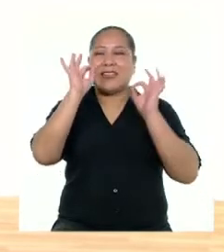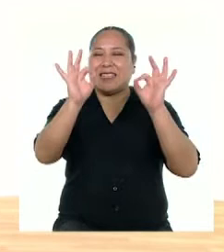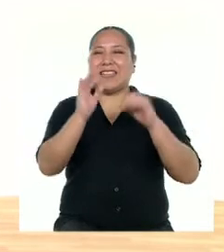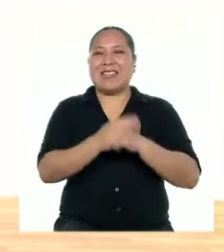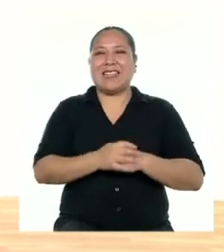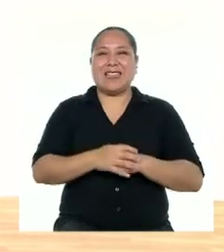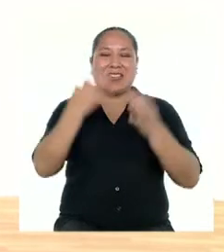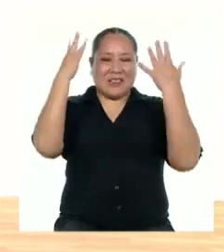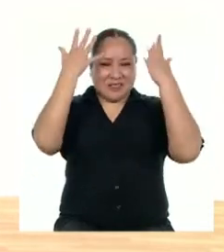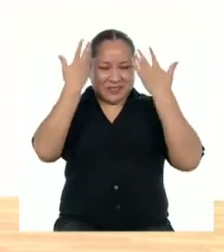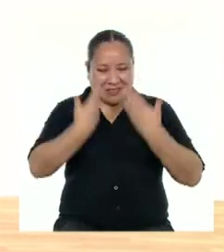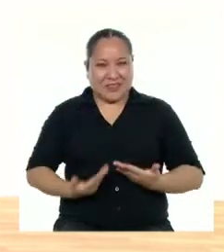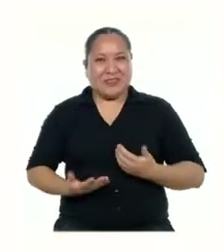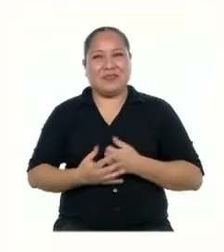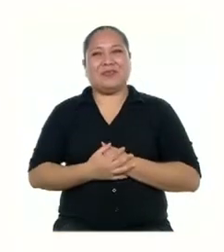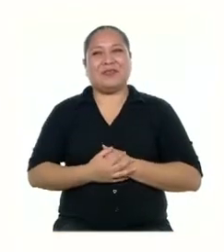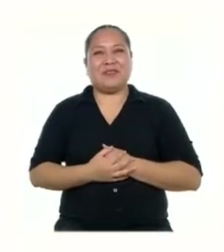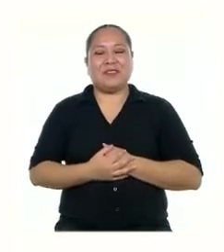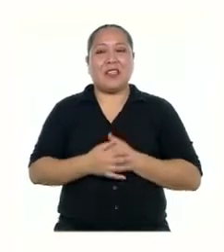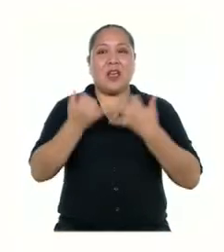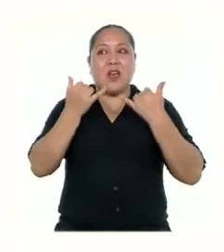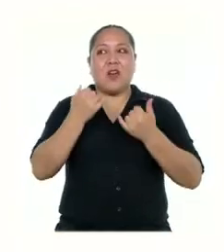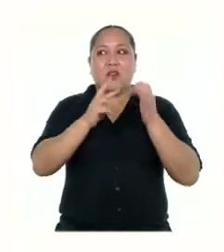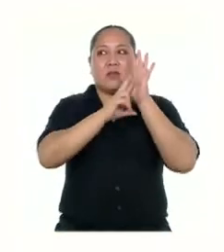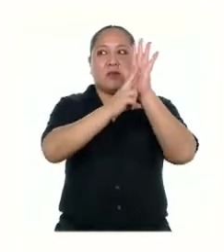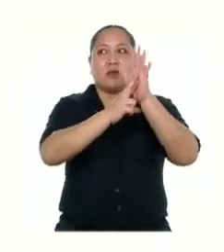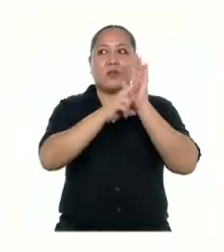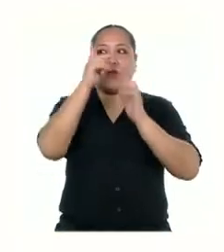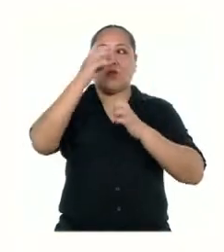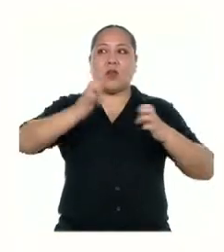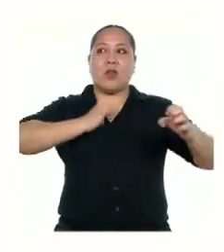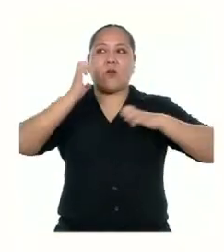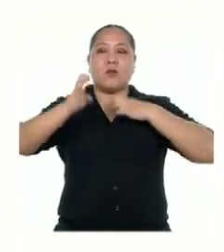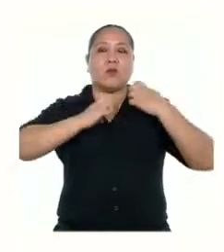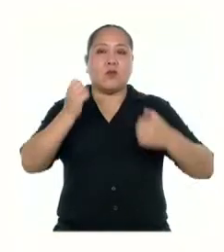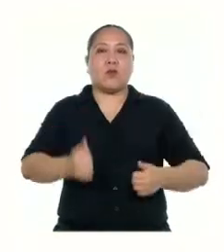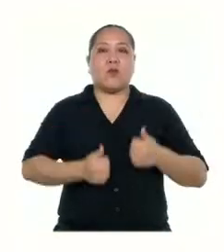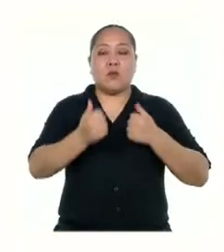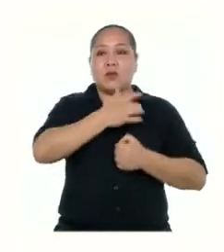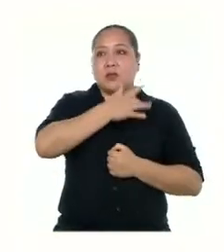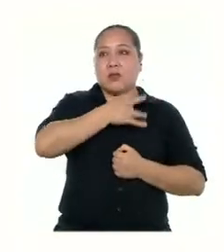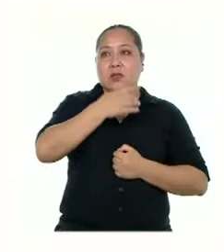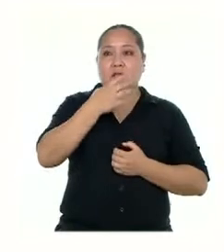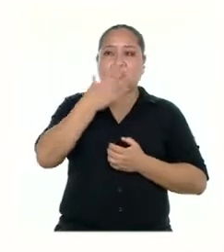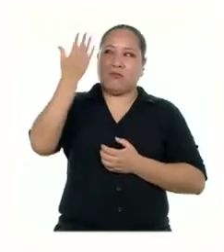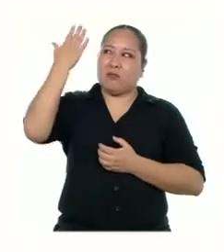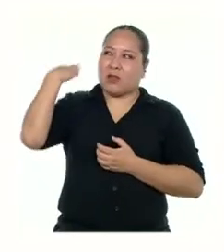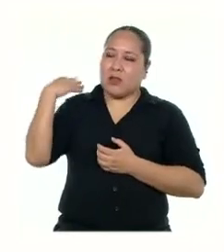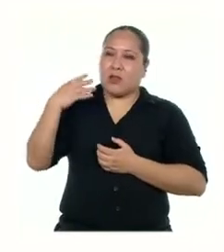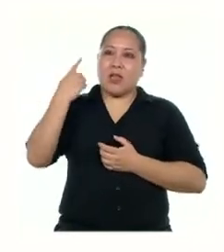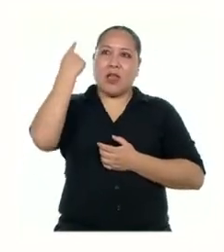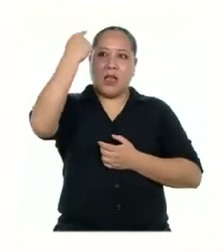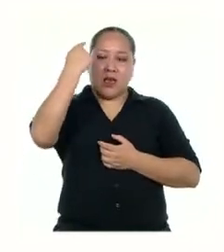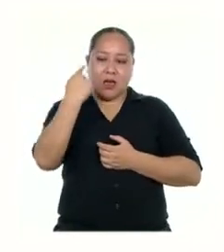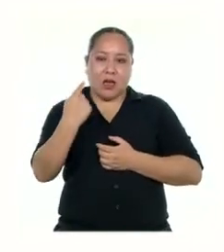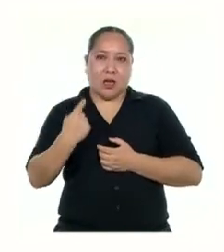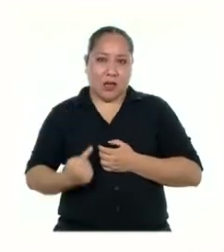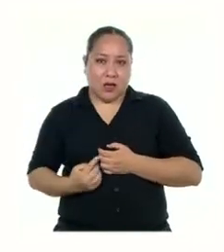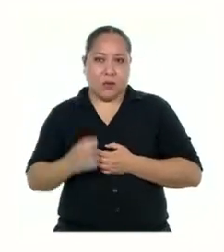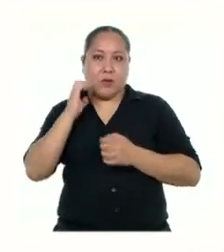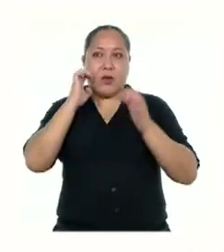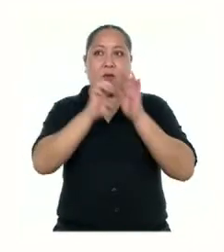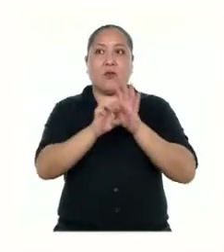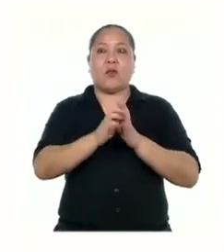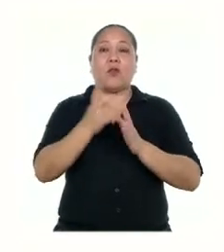Excelente. Date un aplauso ahí donde estás. Ahora vamos a representar una emoción que he vivido o sentido en estos últimos días en cada posición. Por ejemplo,